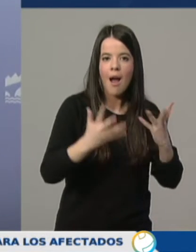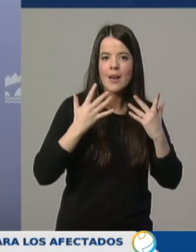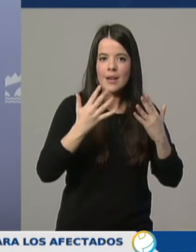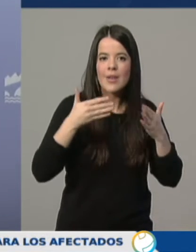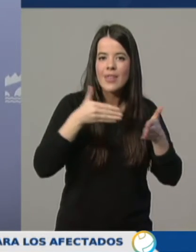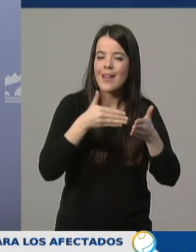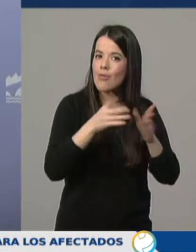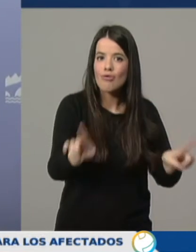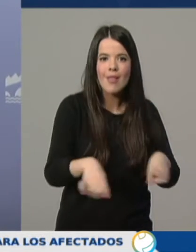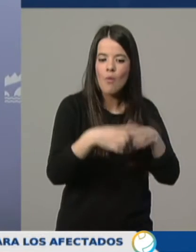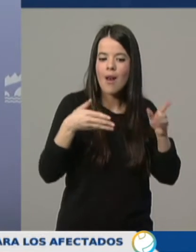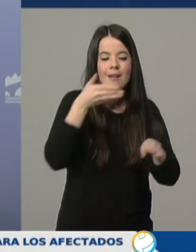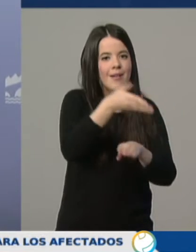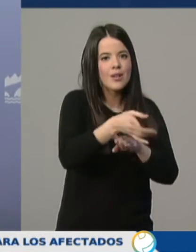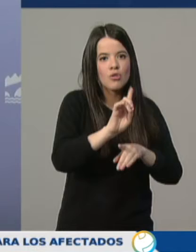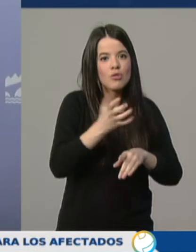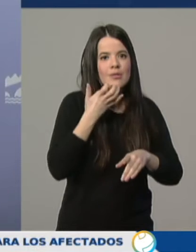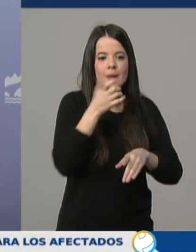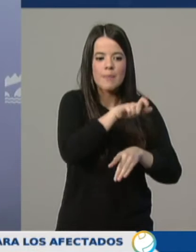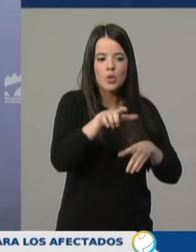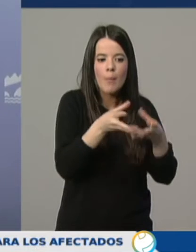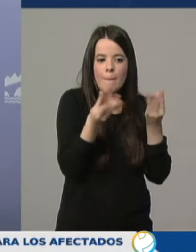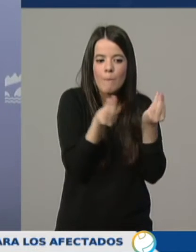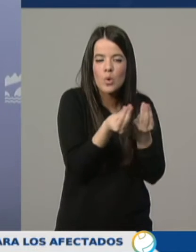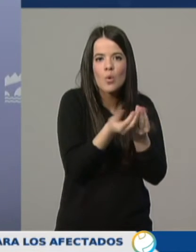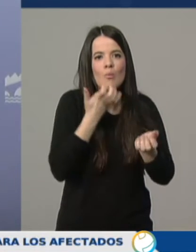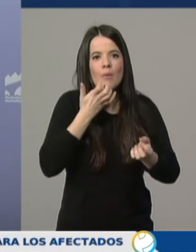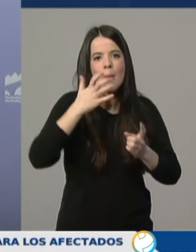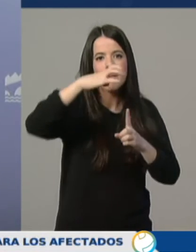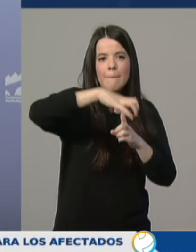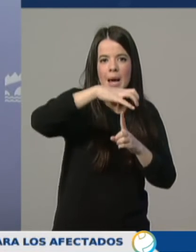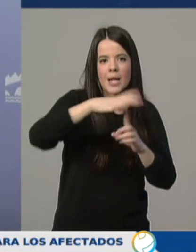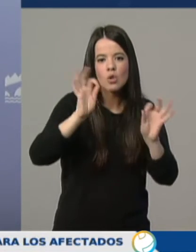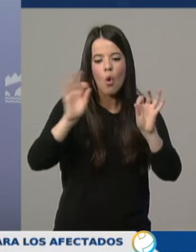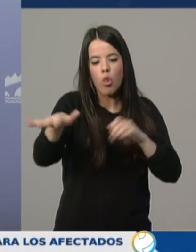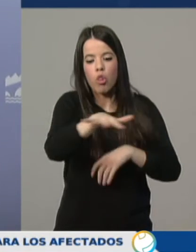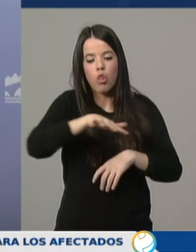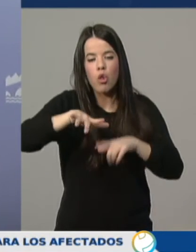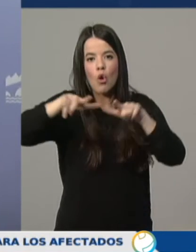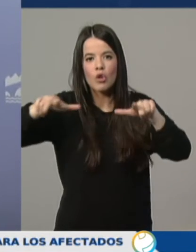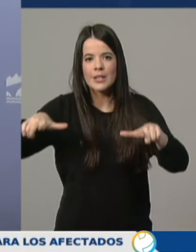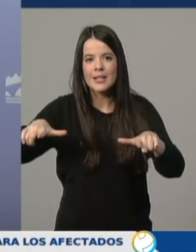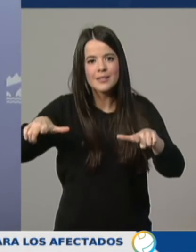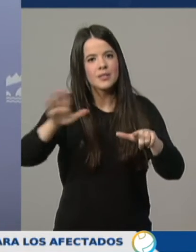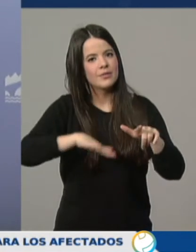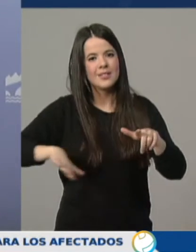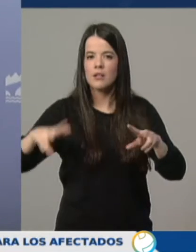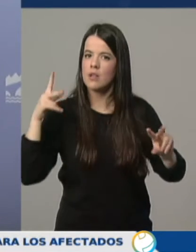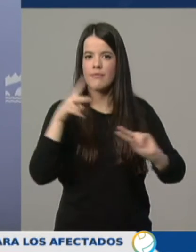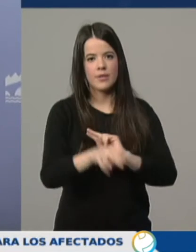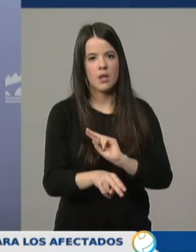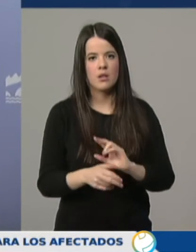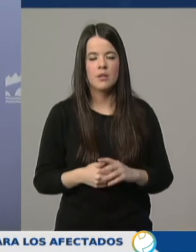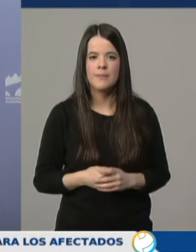cerrados, con gran concentración de personas como parques o espacios infantiles. Y recomendamos que esta medida